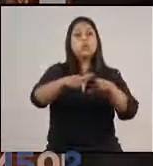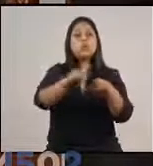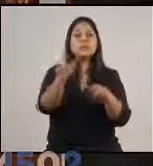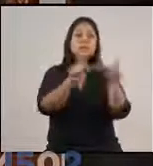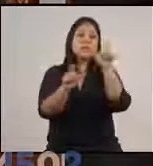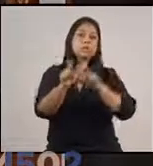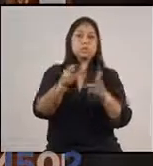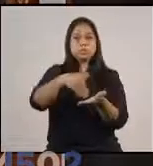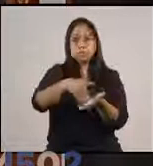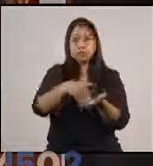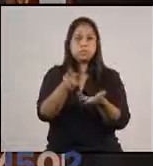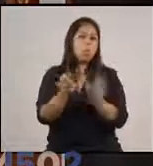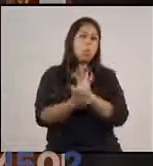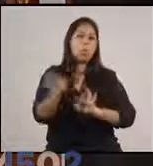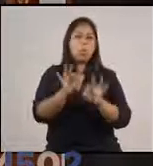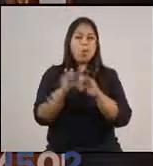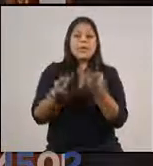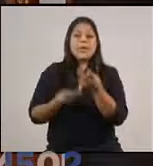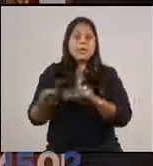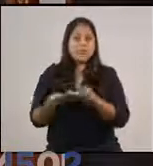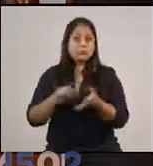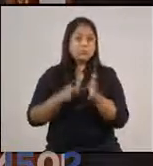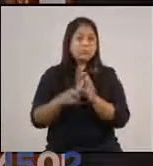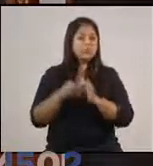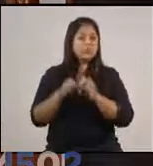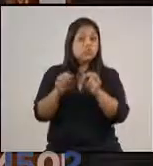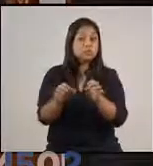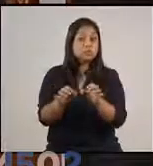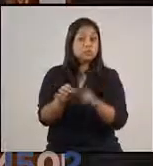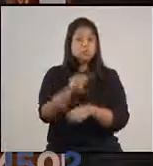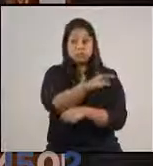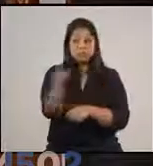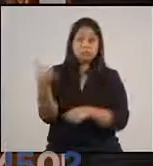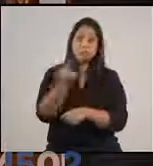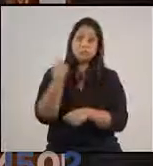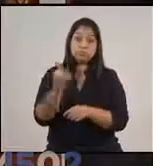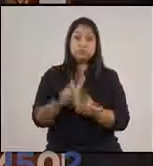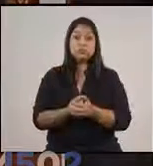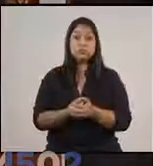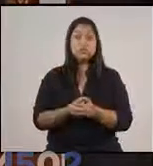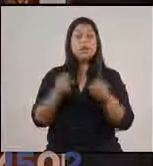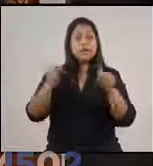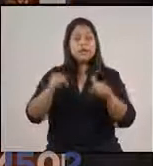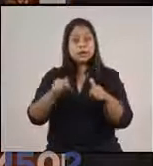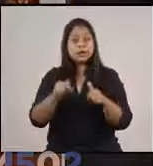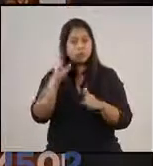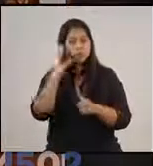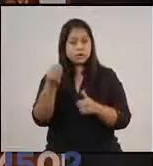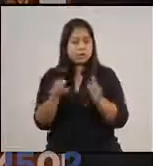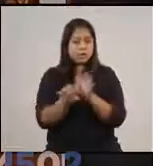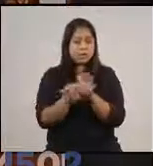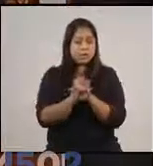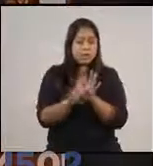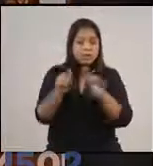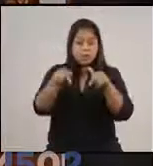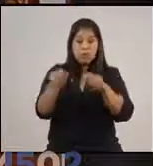comerciales o a mercados exigen un esfuerzo especial por parte de todos. Esto es porque para que esta apertura